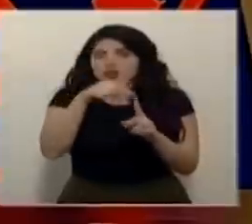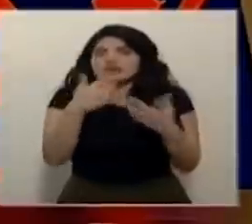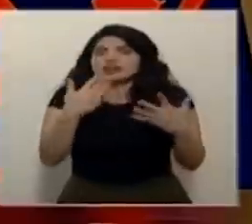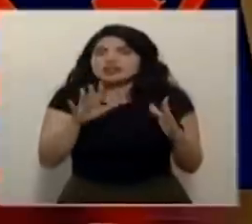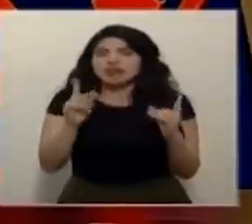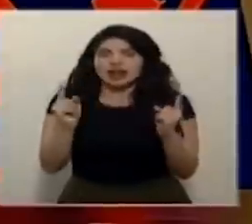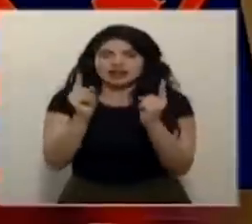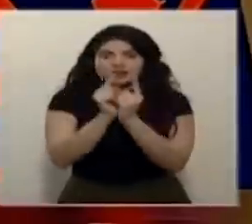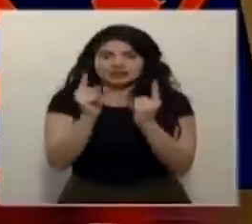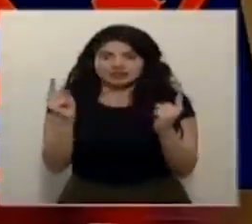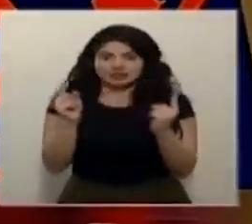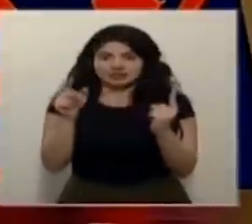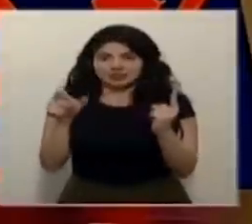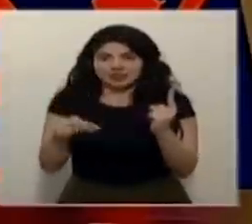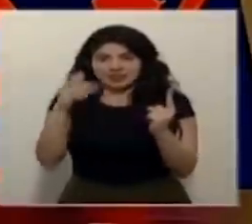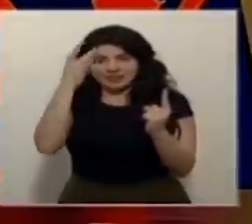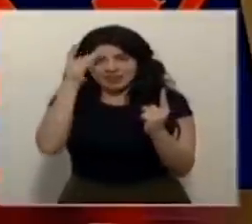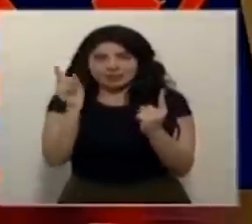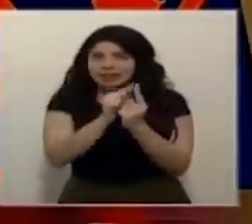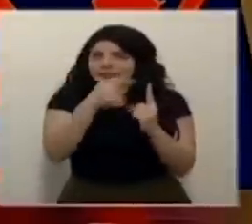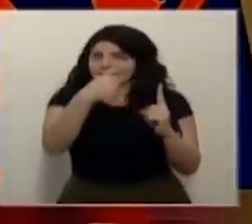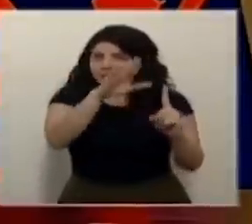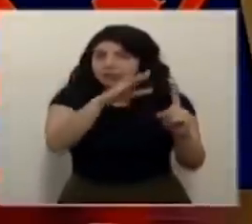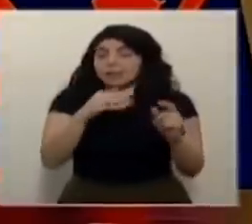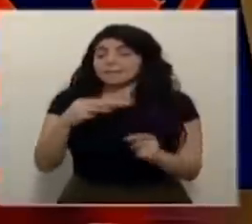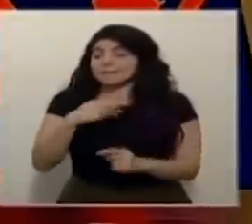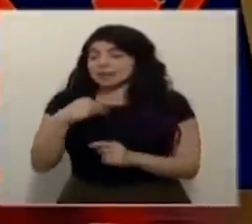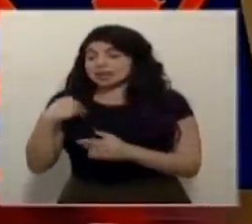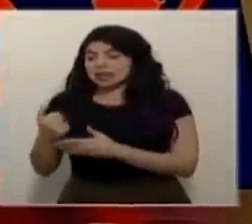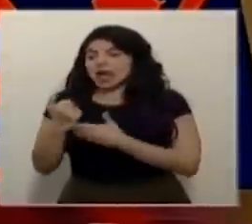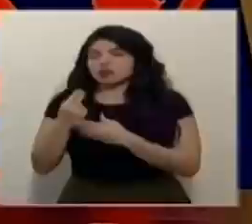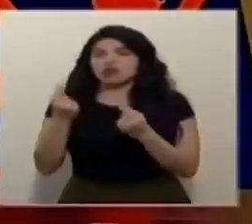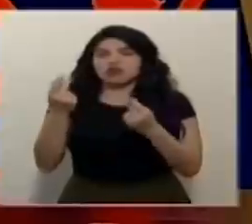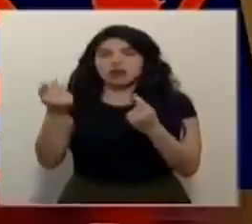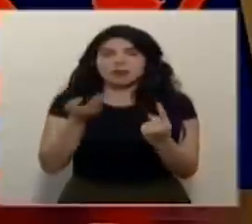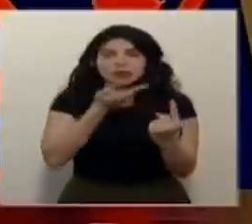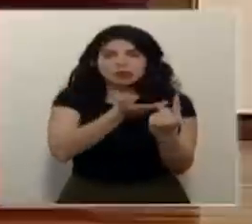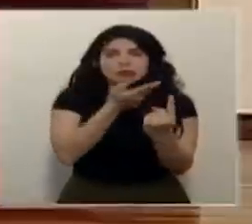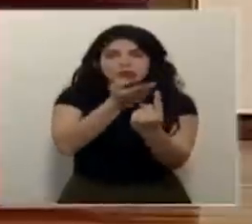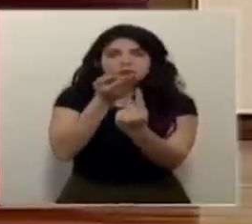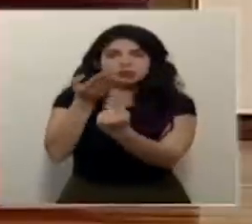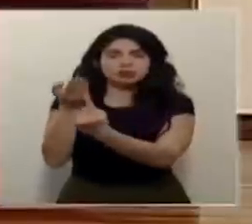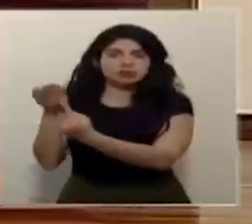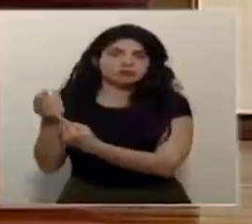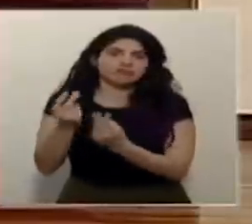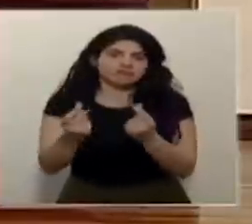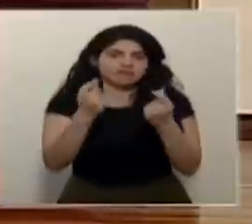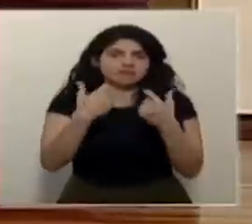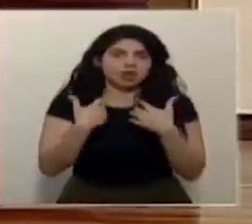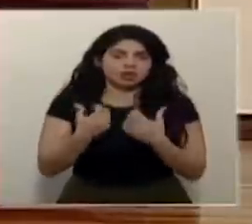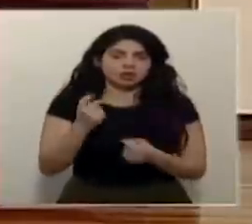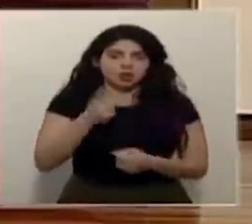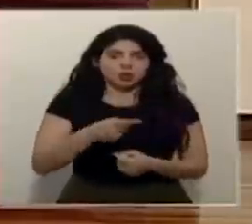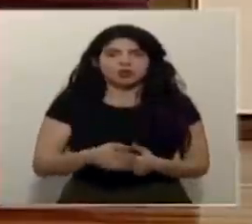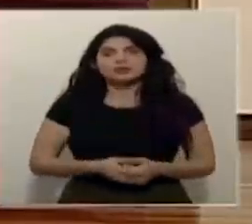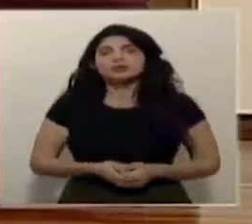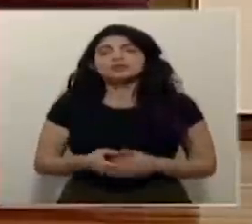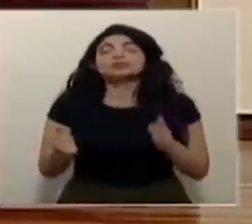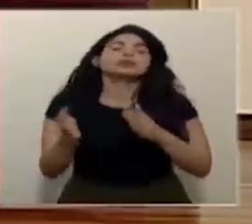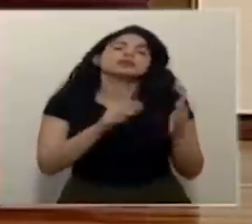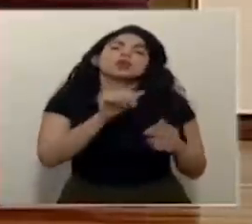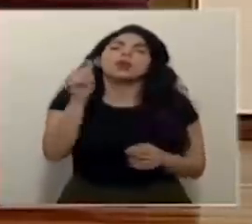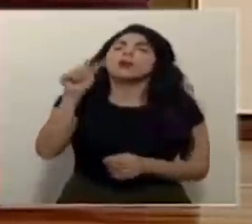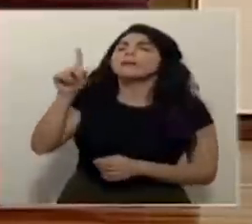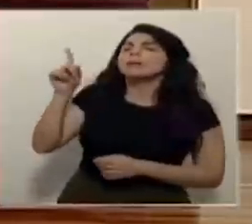y en conjunto con el ministerio tratamos de agilizar al máximo las órdenes sanitarias la siguiente consulta la